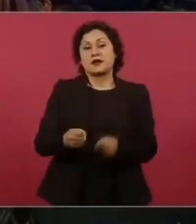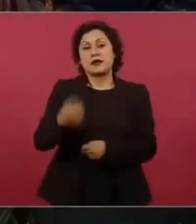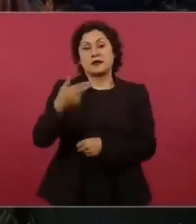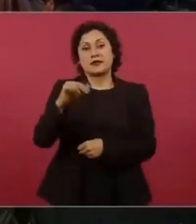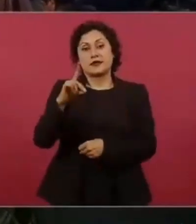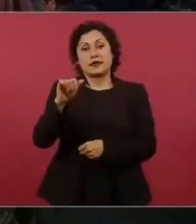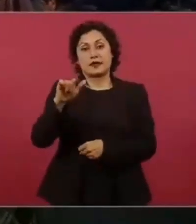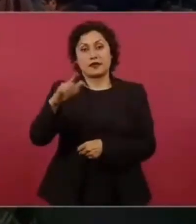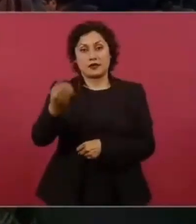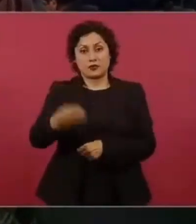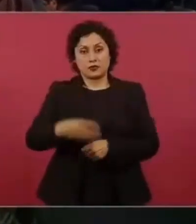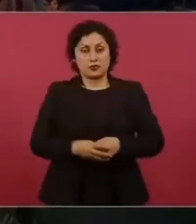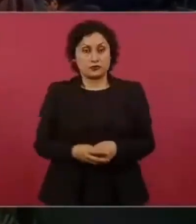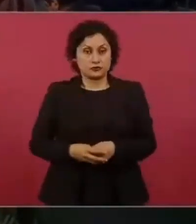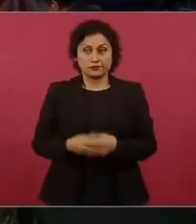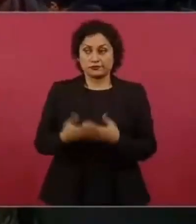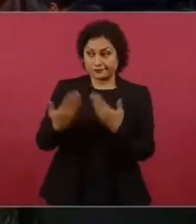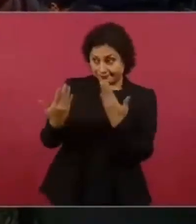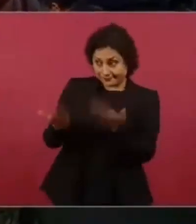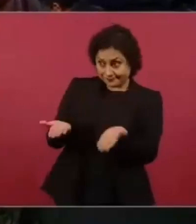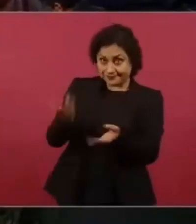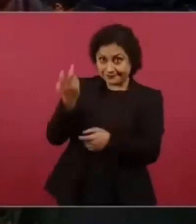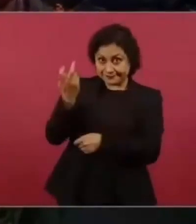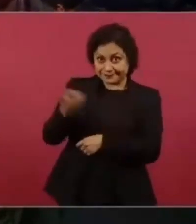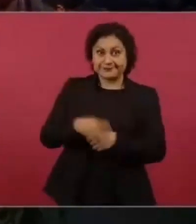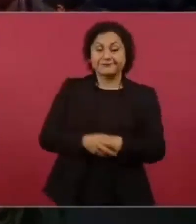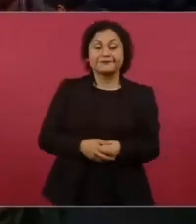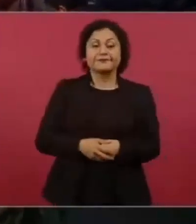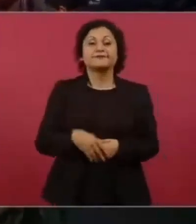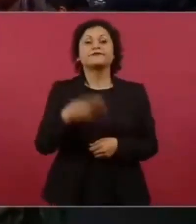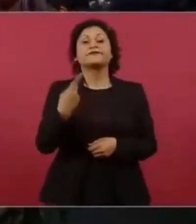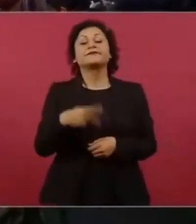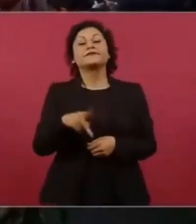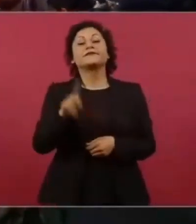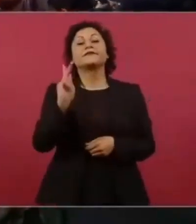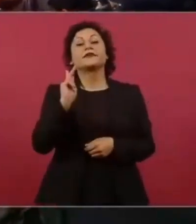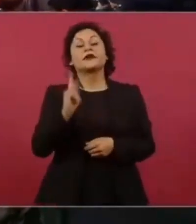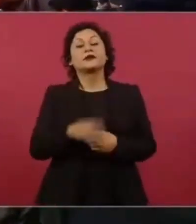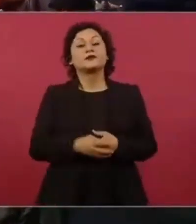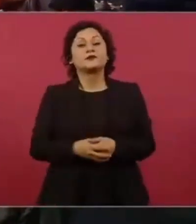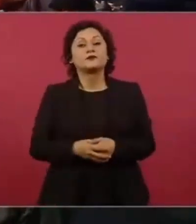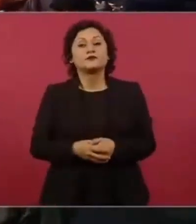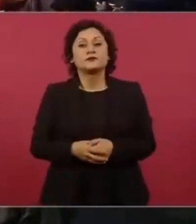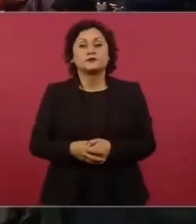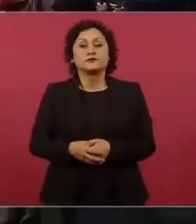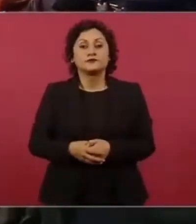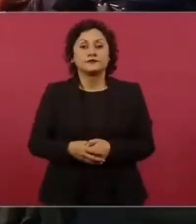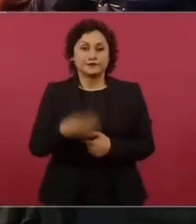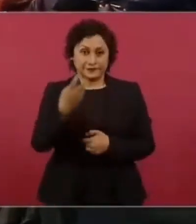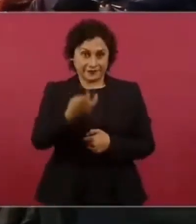Entonces, pero no ver esto como